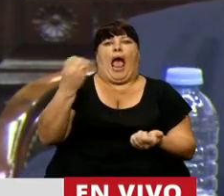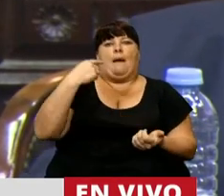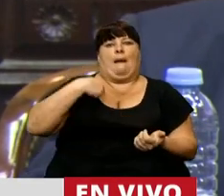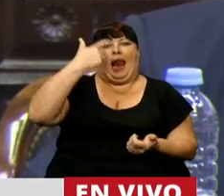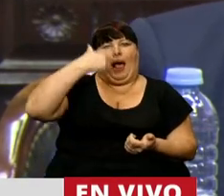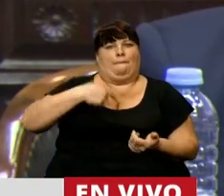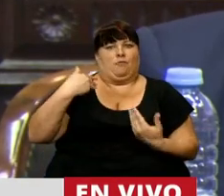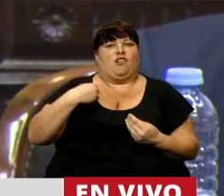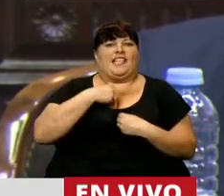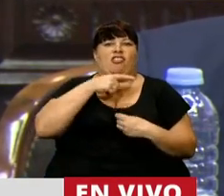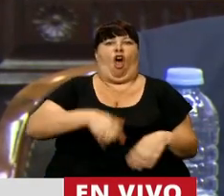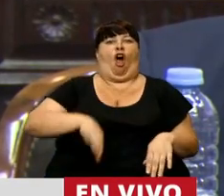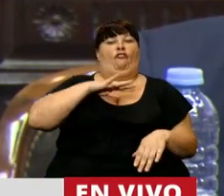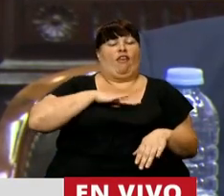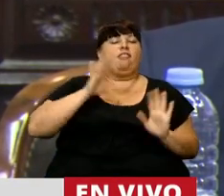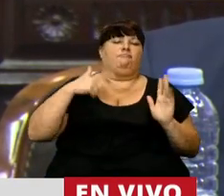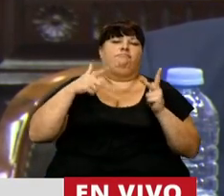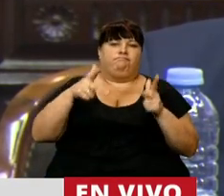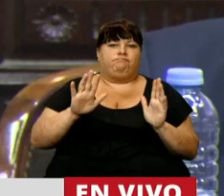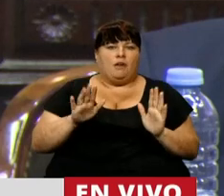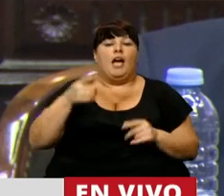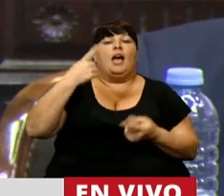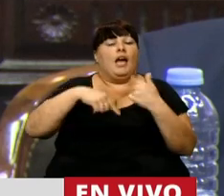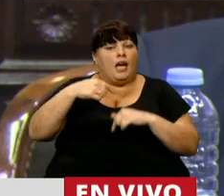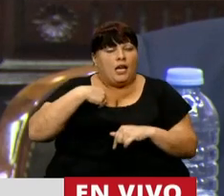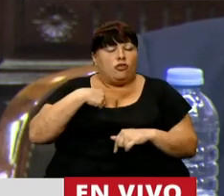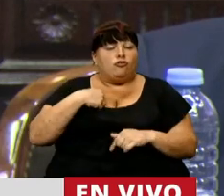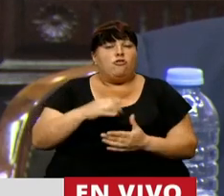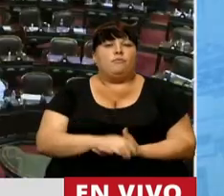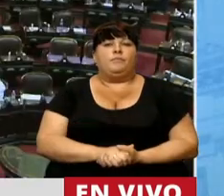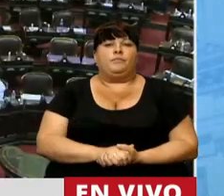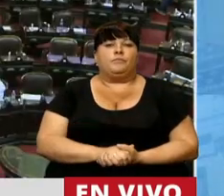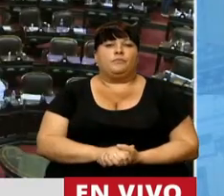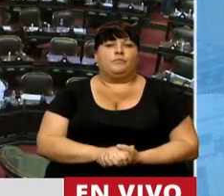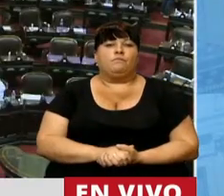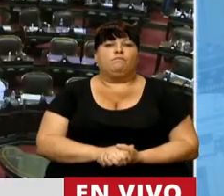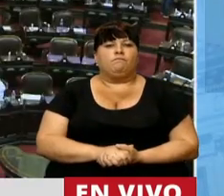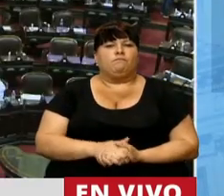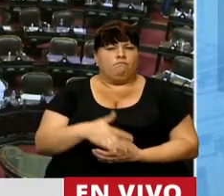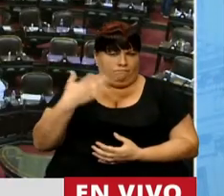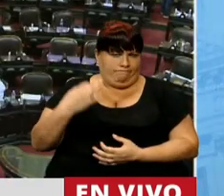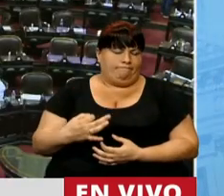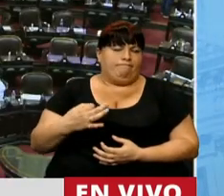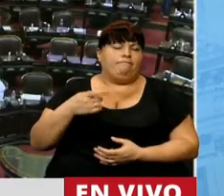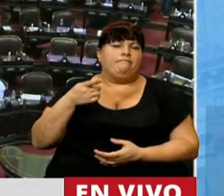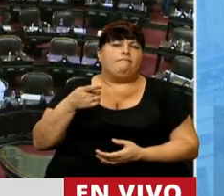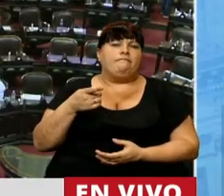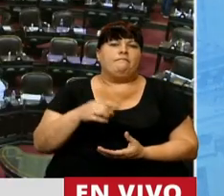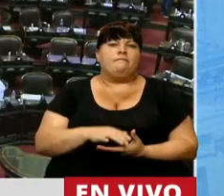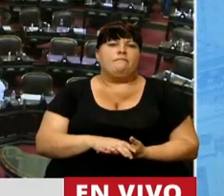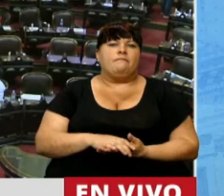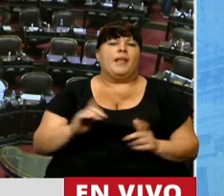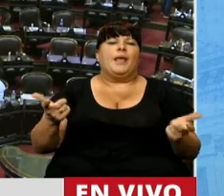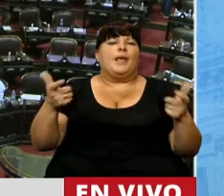personal que puede sentir un diputado. En este caso tengo un expreso mandato de